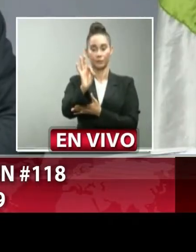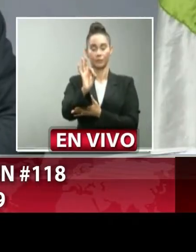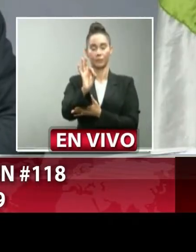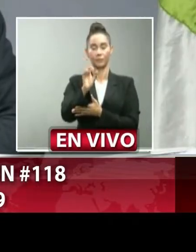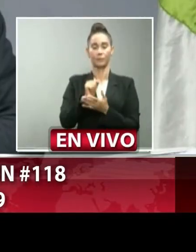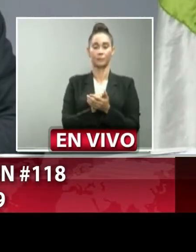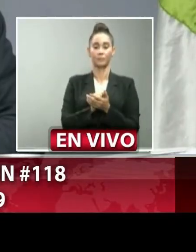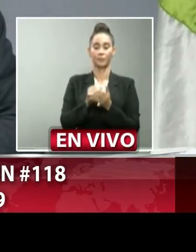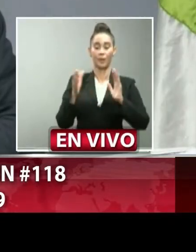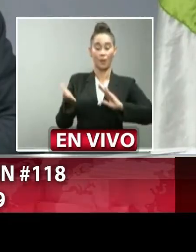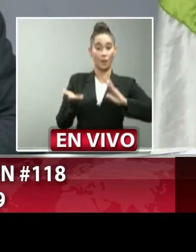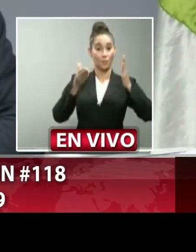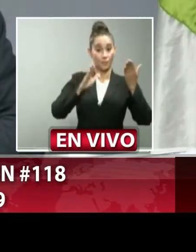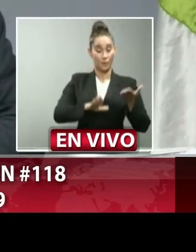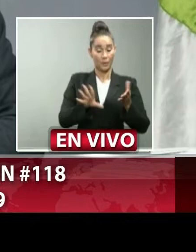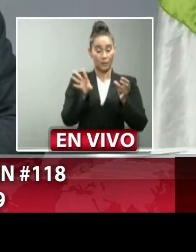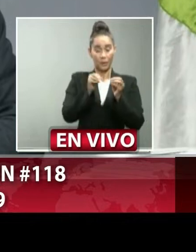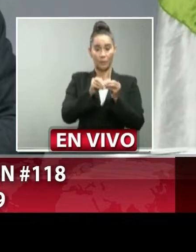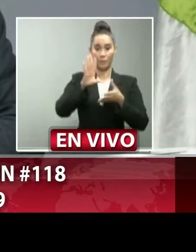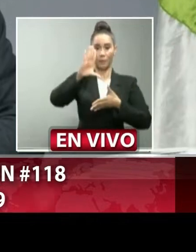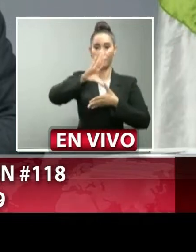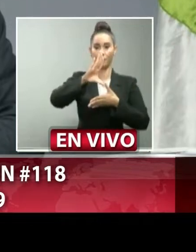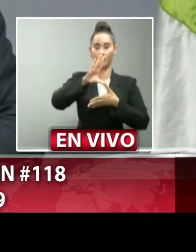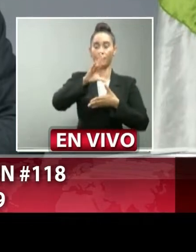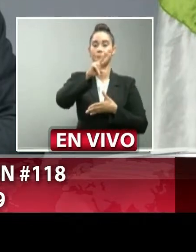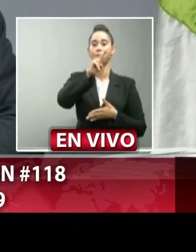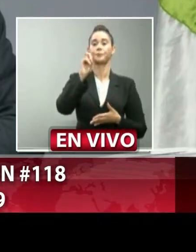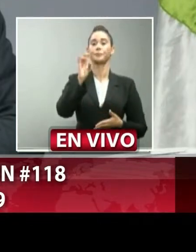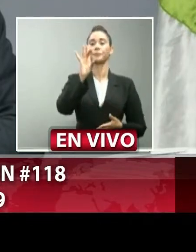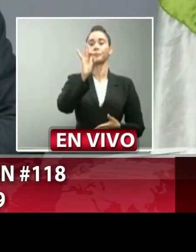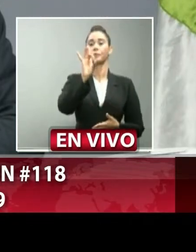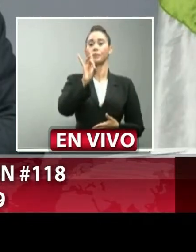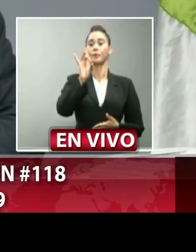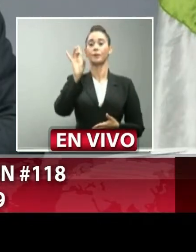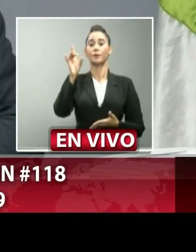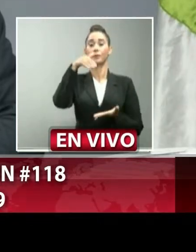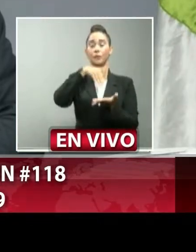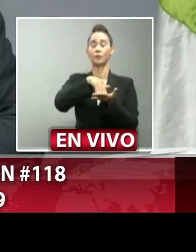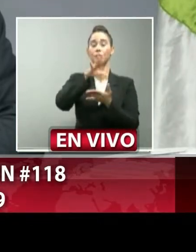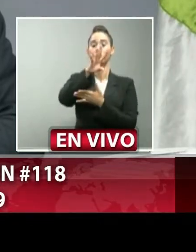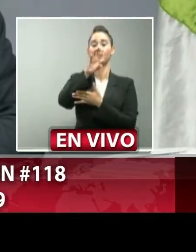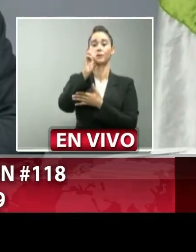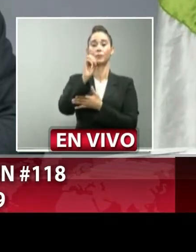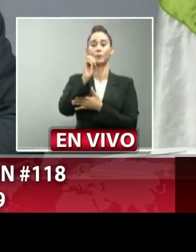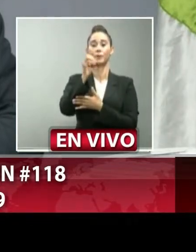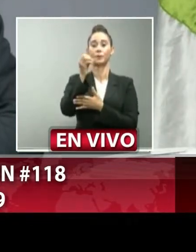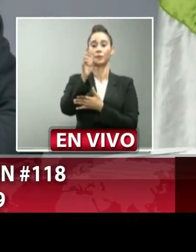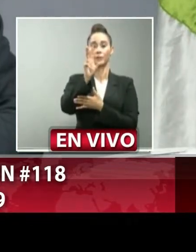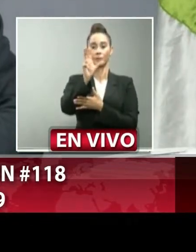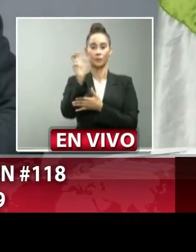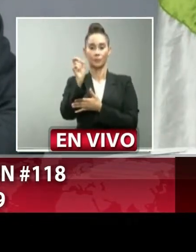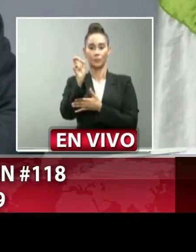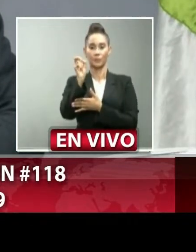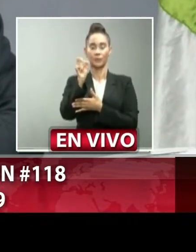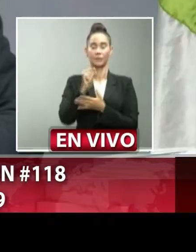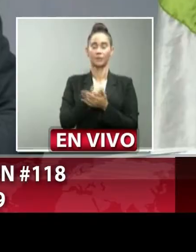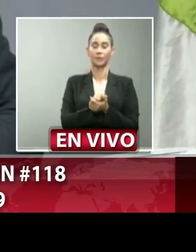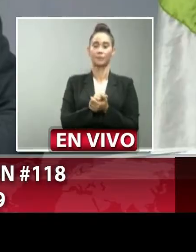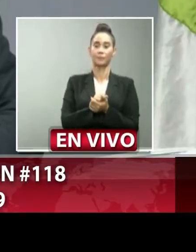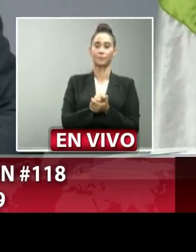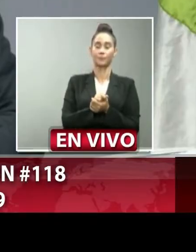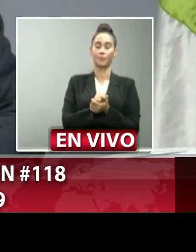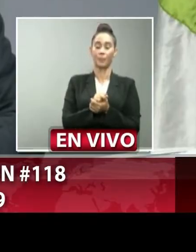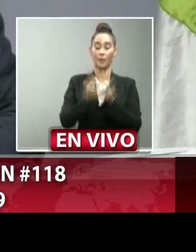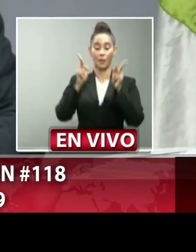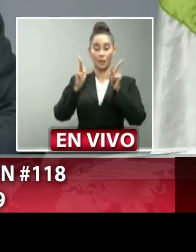total de defunciones acumuladas de 288.430 el número de